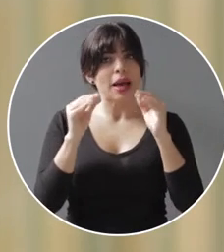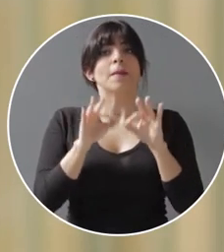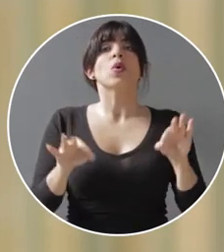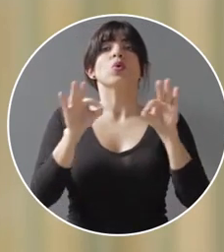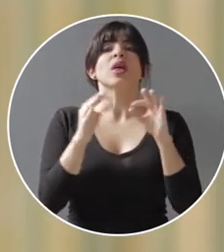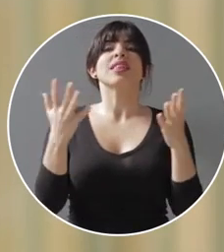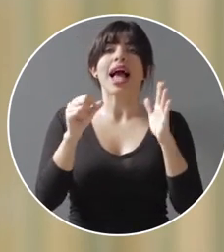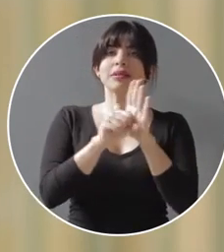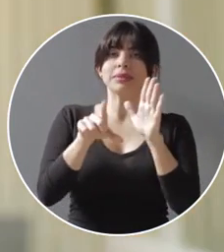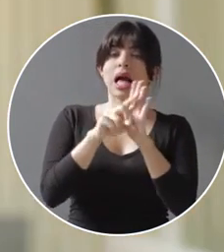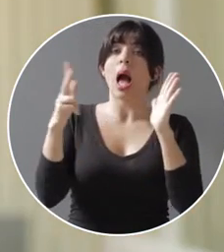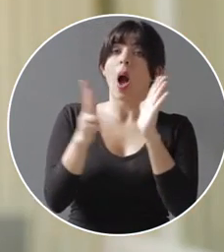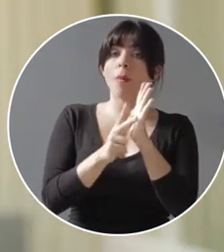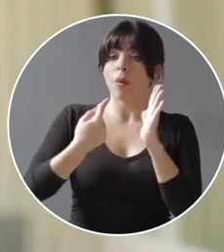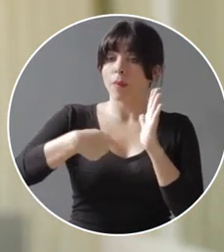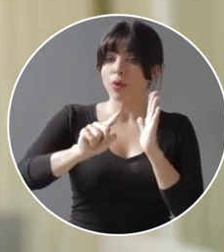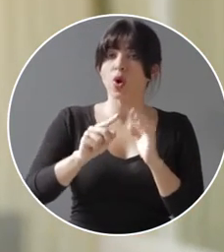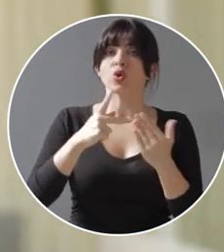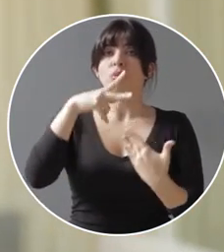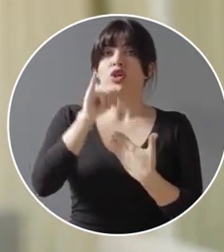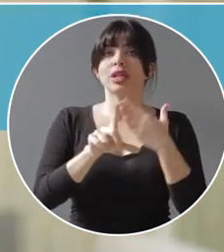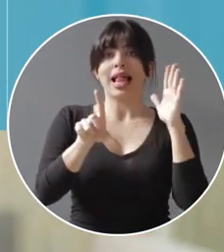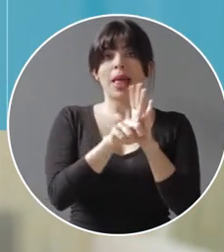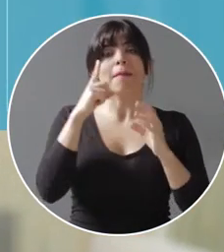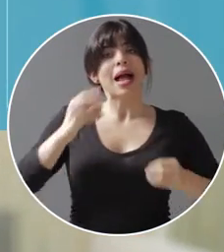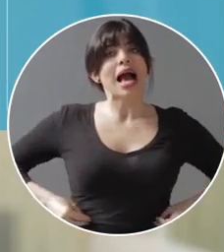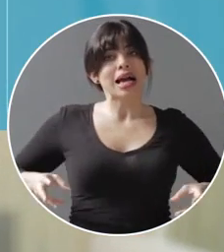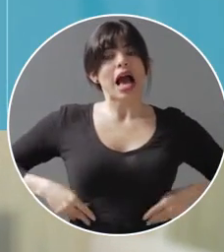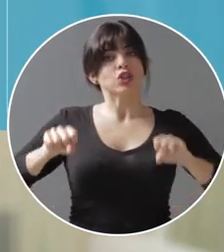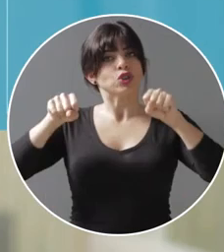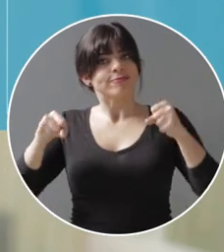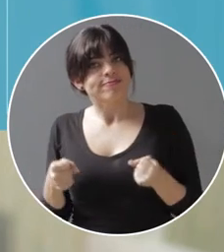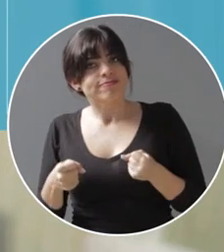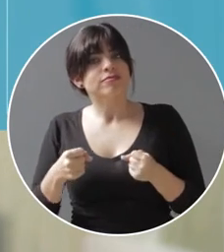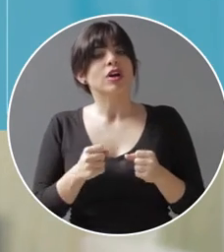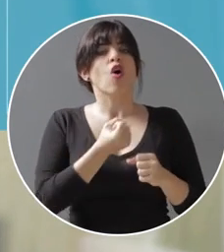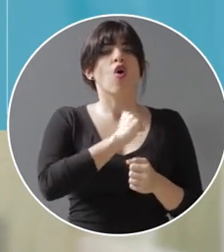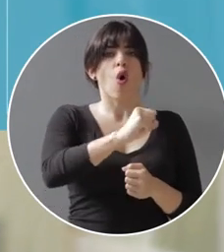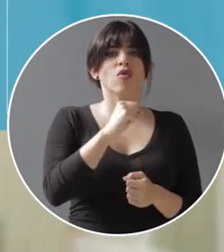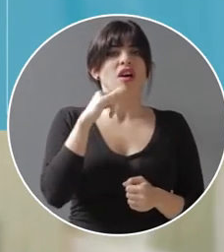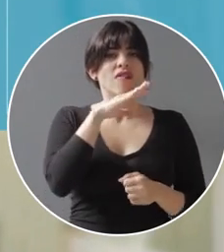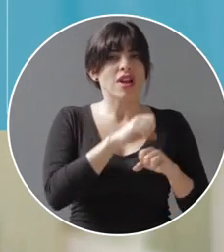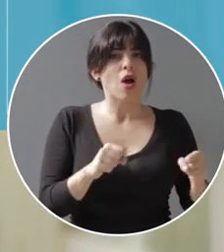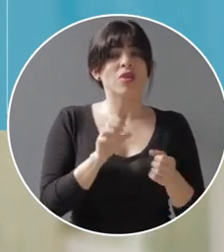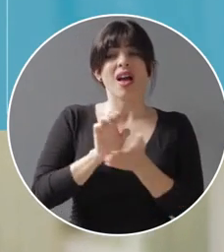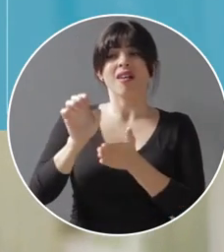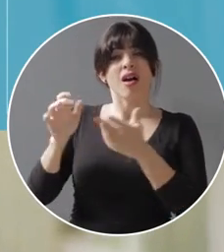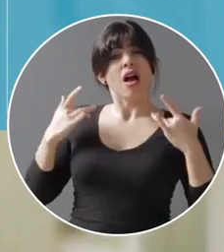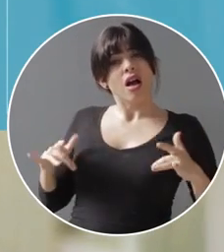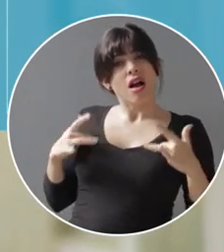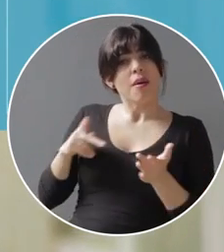necesario que la Asamblea Legislativa apruebe pronto los proyectos de ley para contener el gasto público, combatir el fraude, la evasión,